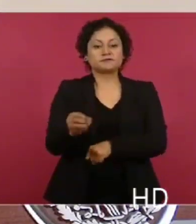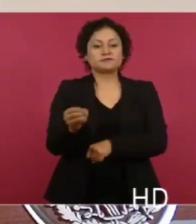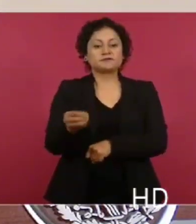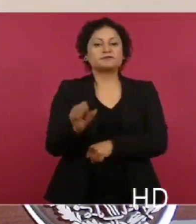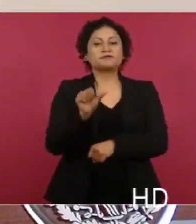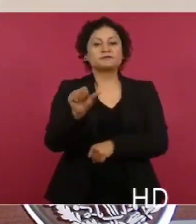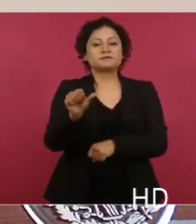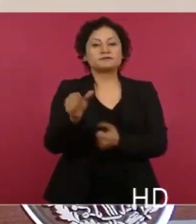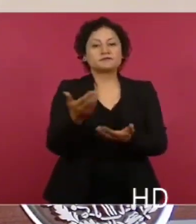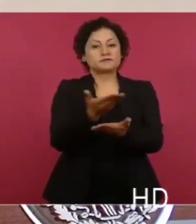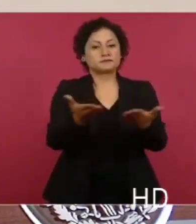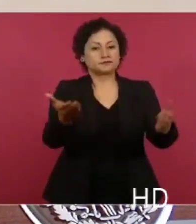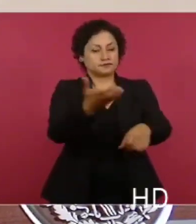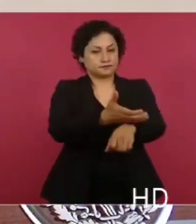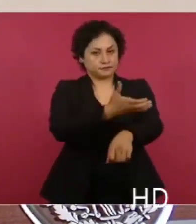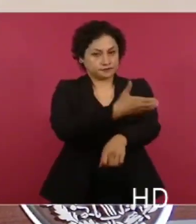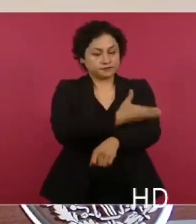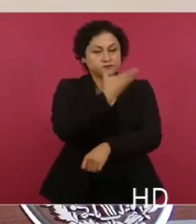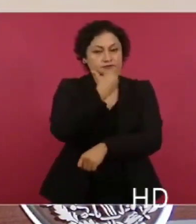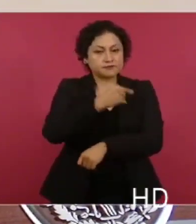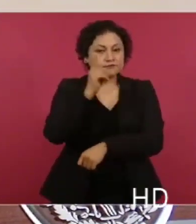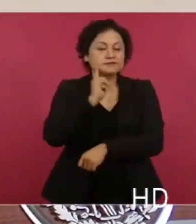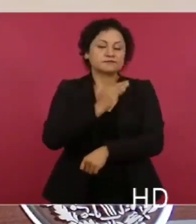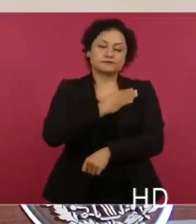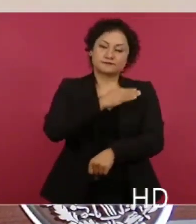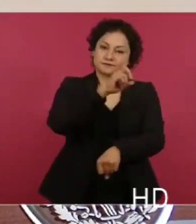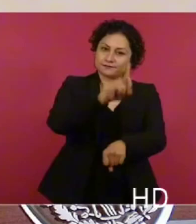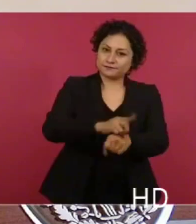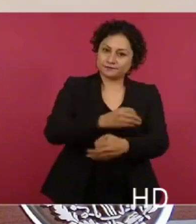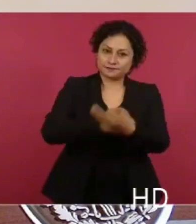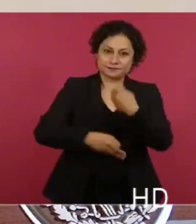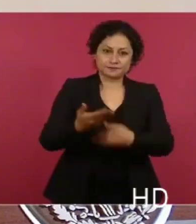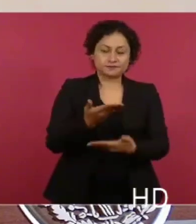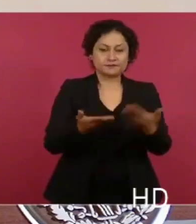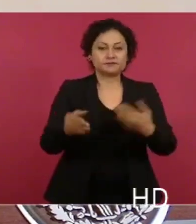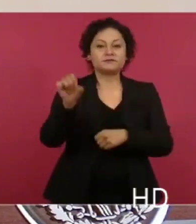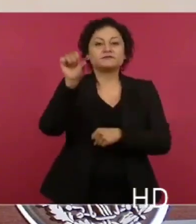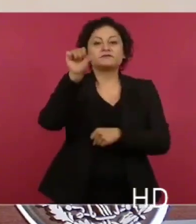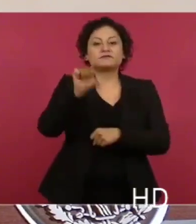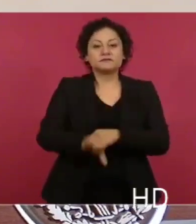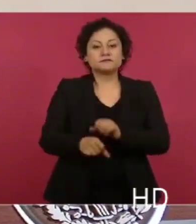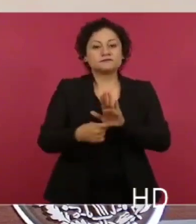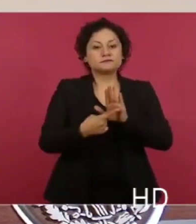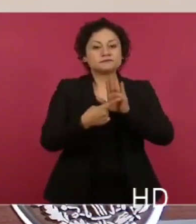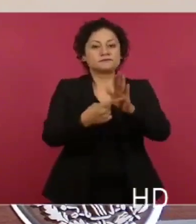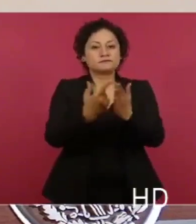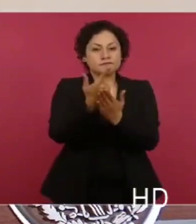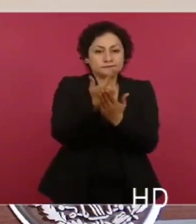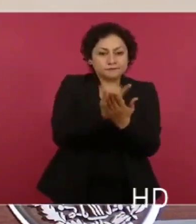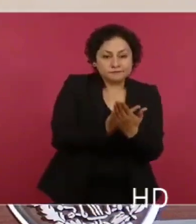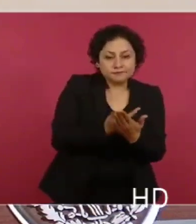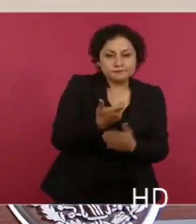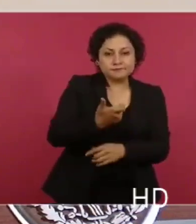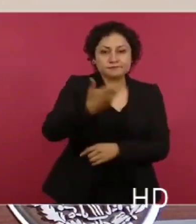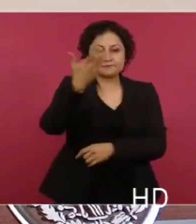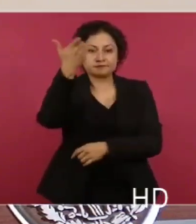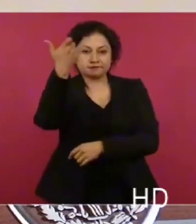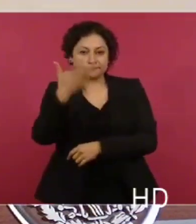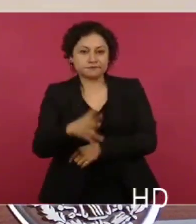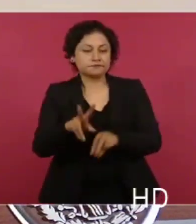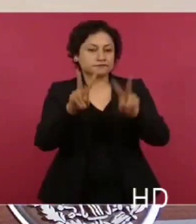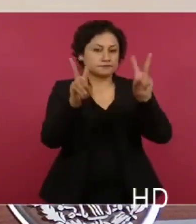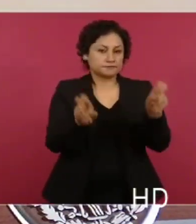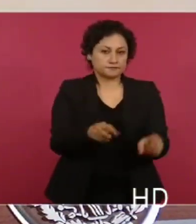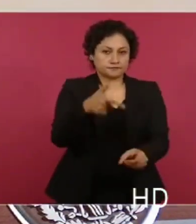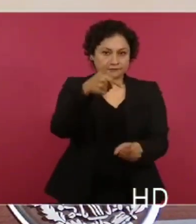aquí presentes, muy buenos días. Iniciamos el día de hoy con el quién es quién en los precios de las gasolinas, en donde informamos que